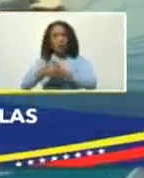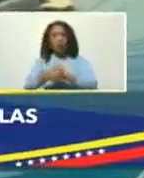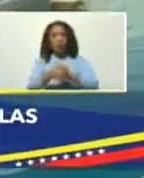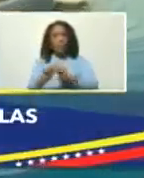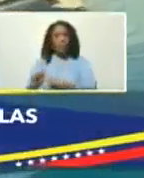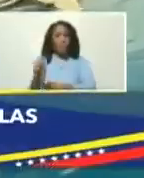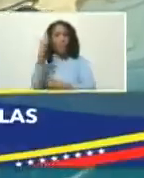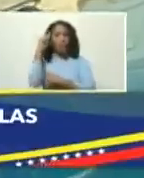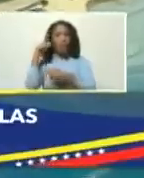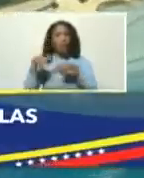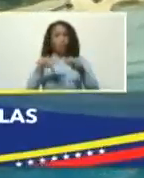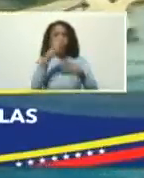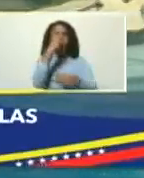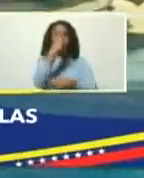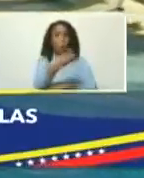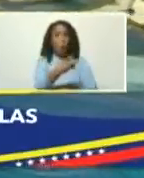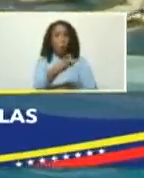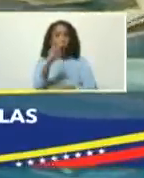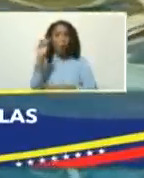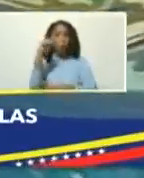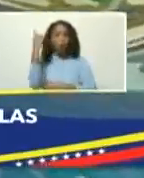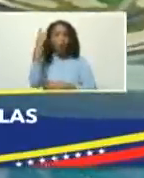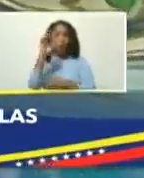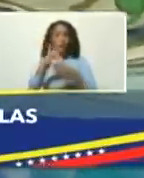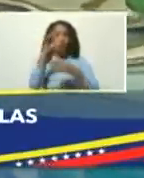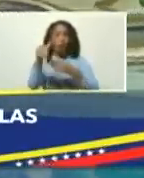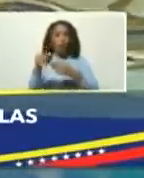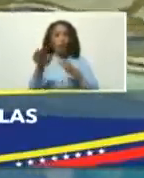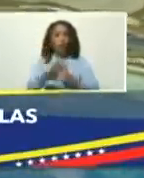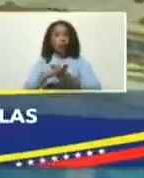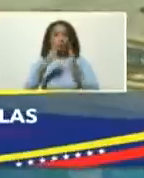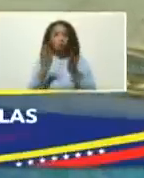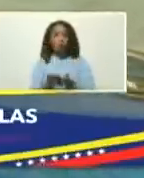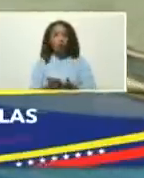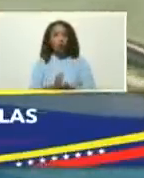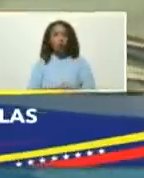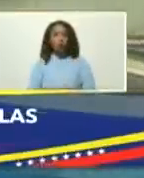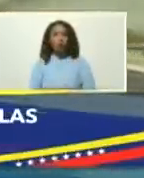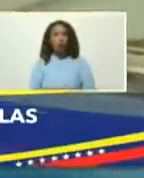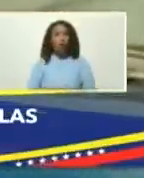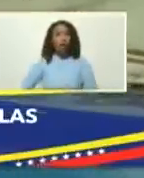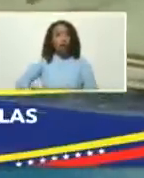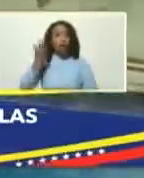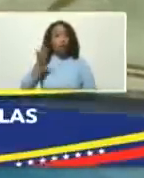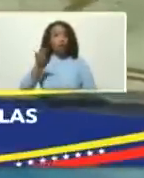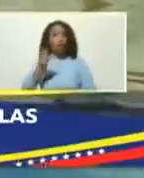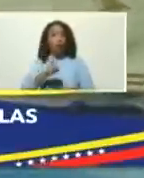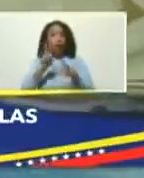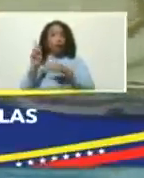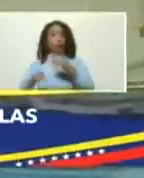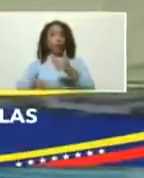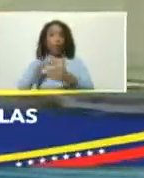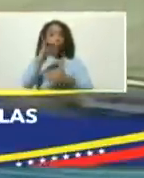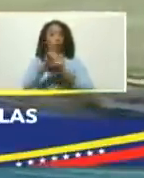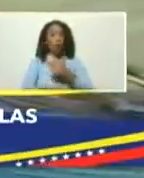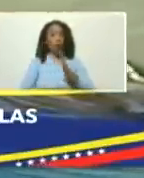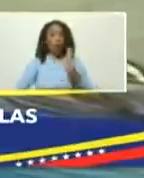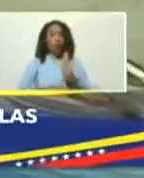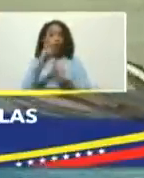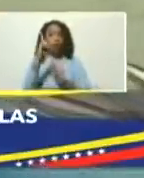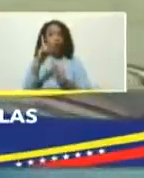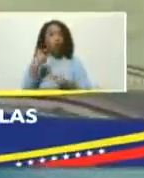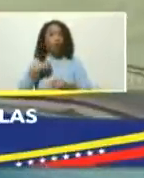primer destino turístico no solamente del Caribe sino del mundo es importante presidente que este es un proyecto que se desarrolló